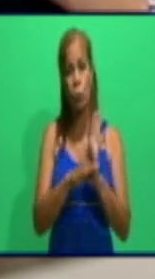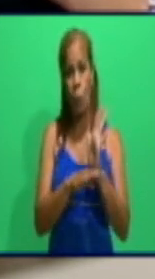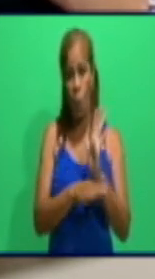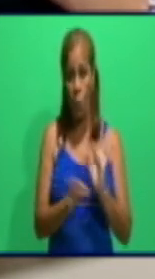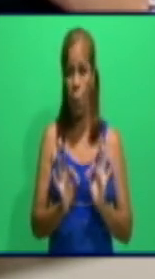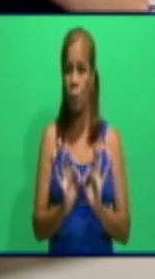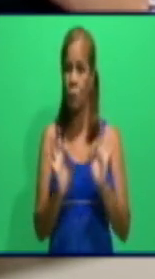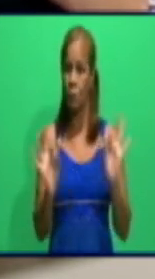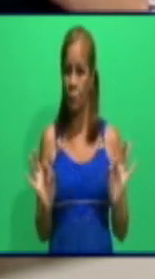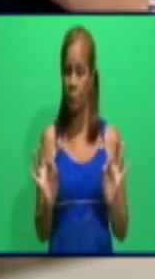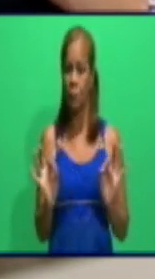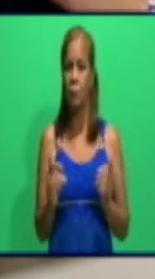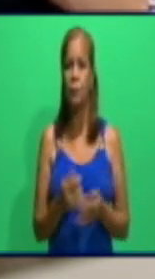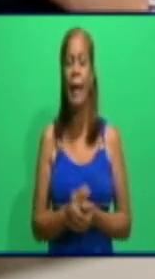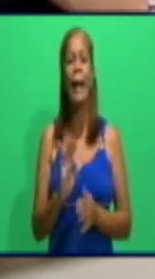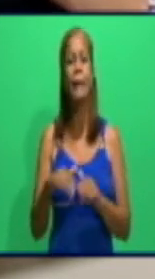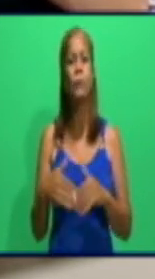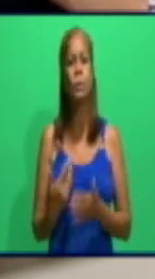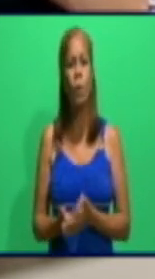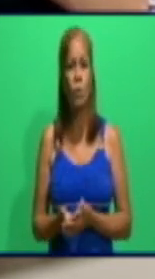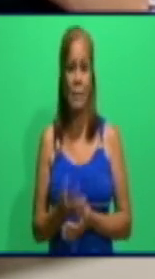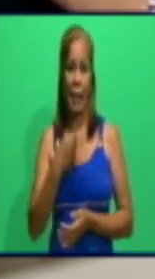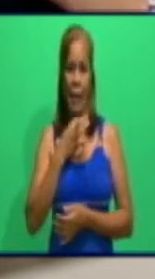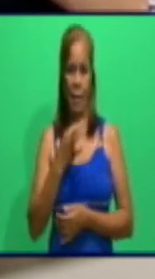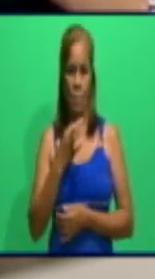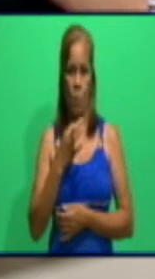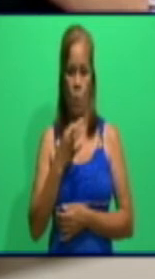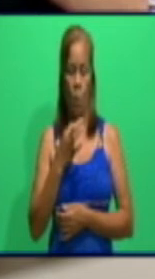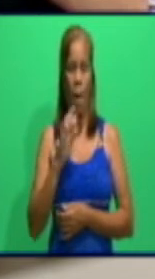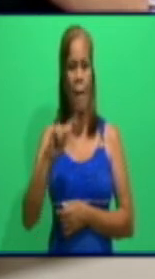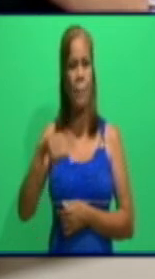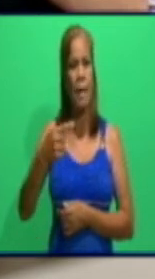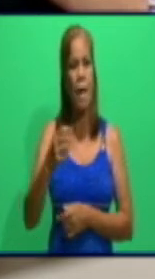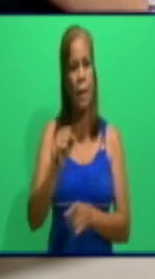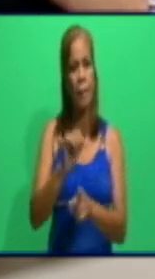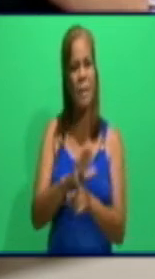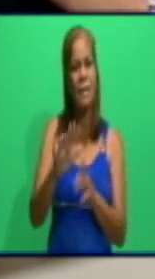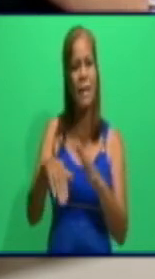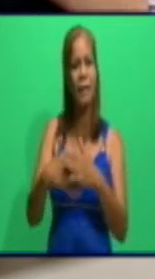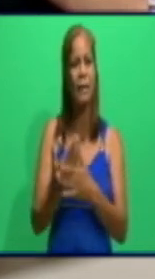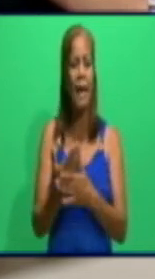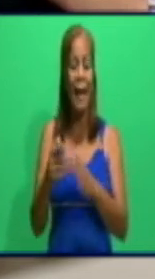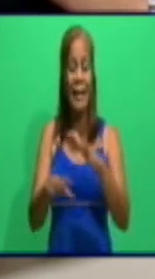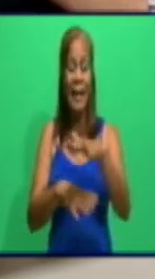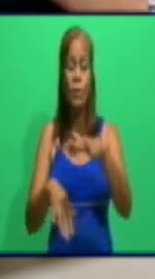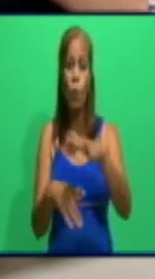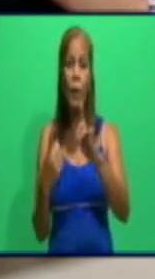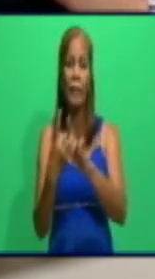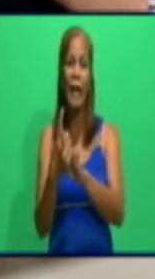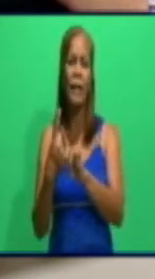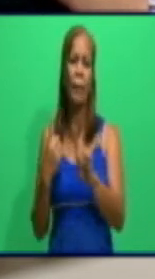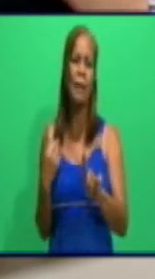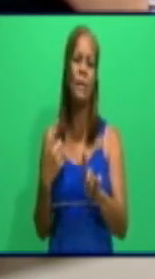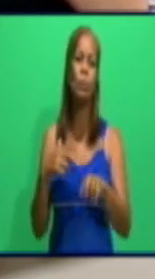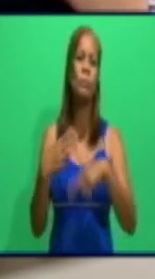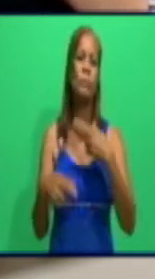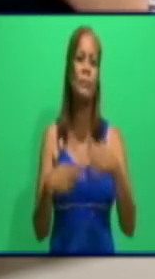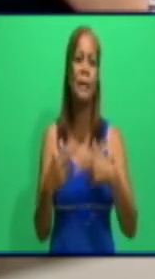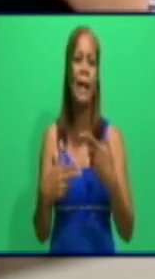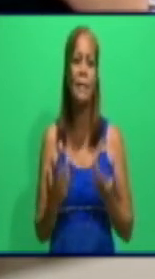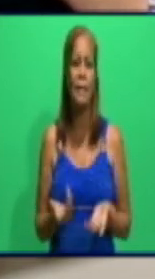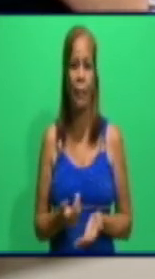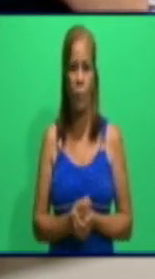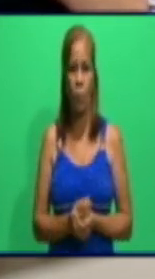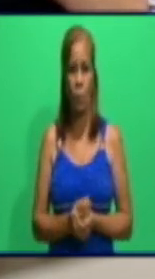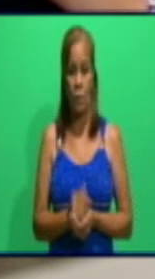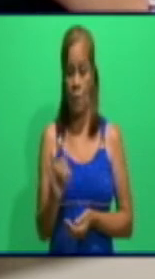¿Qué sucede en una jornada de trabajo en un centro de aislamiento? Porque hoy estamos hablando de que los centros de aislamiento son